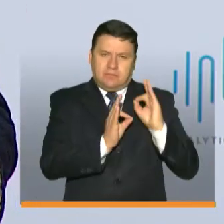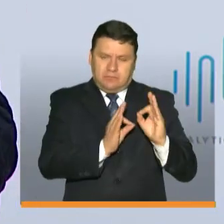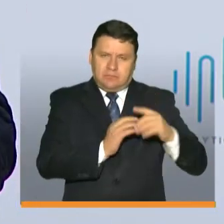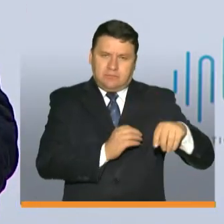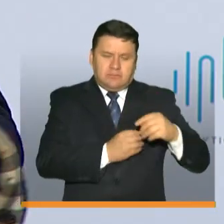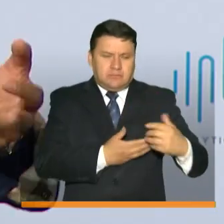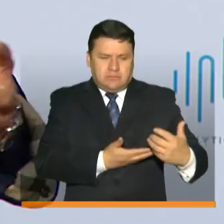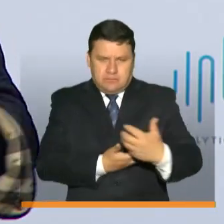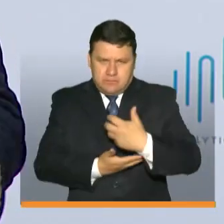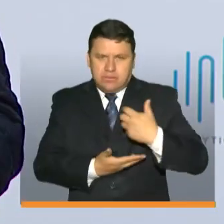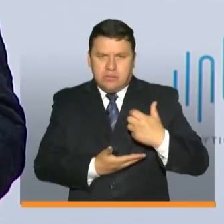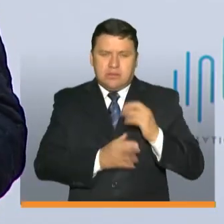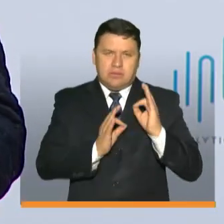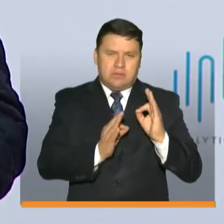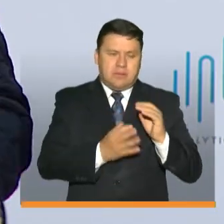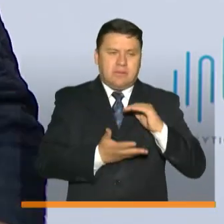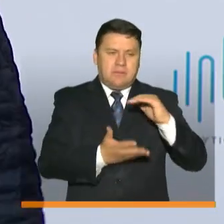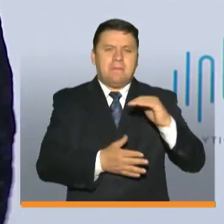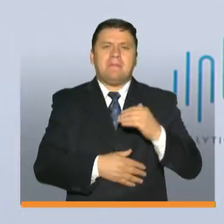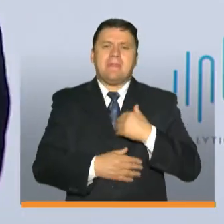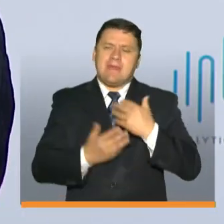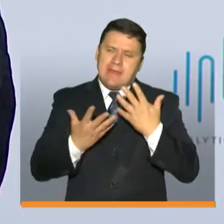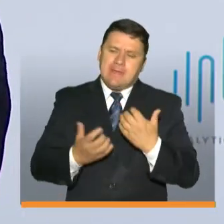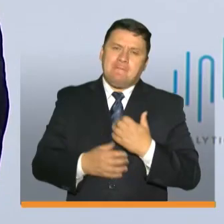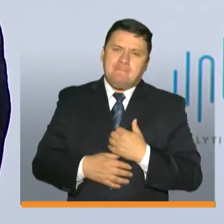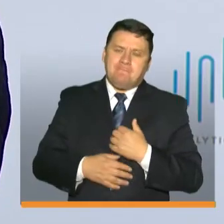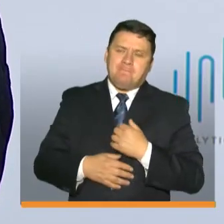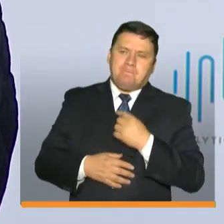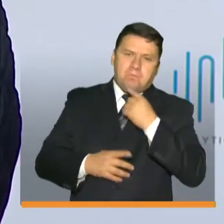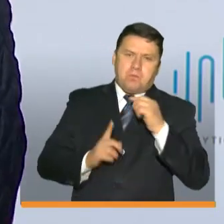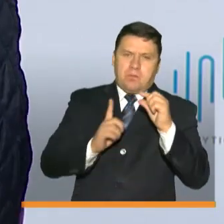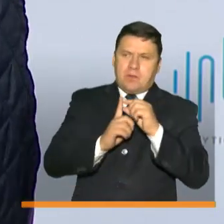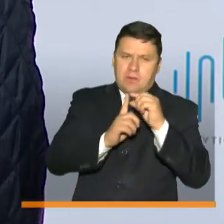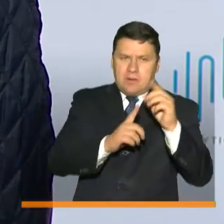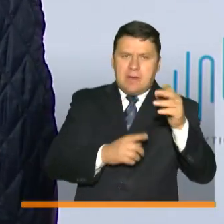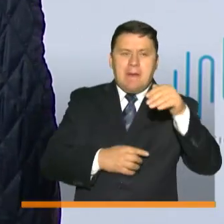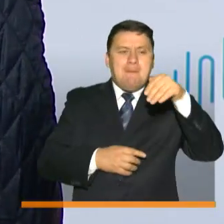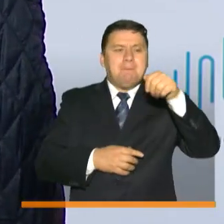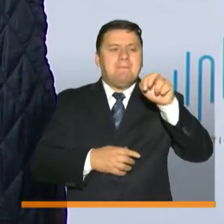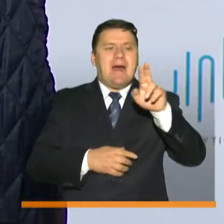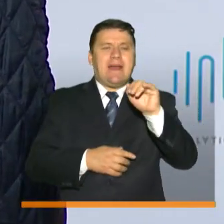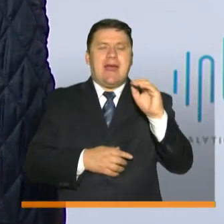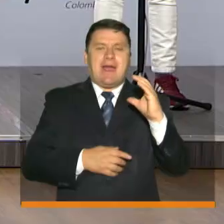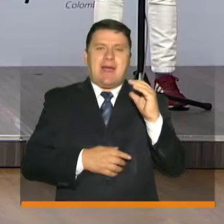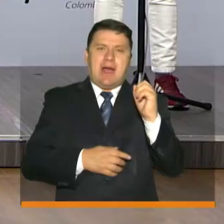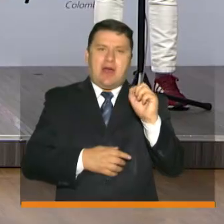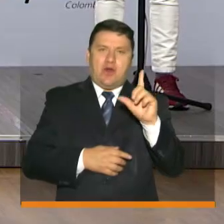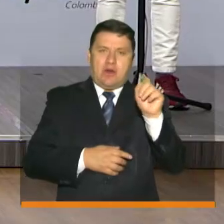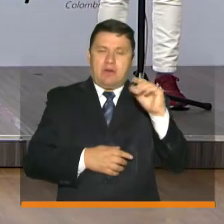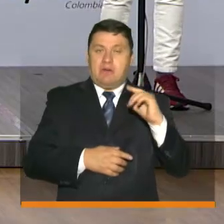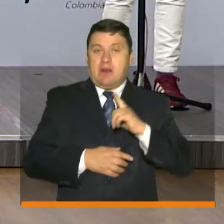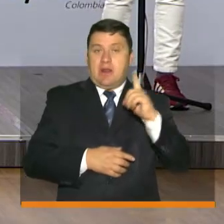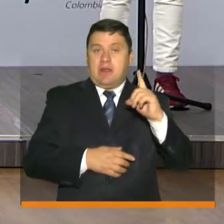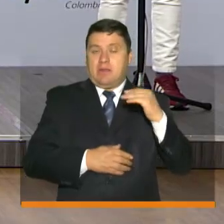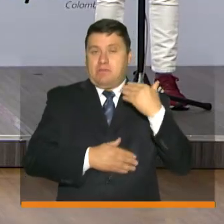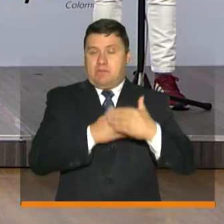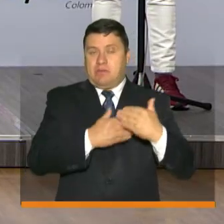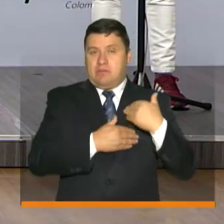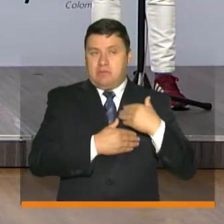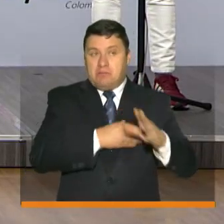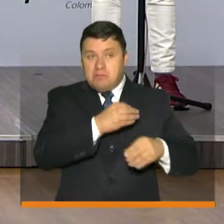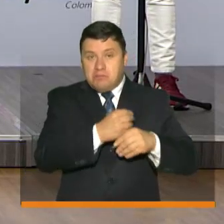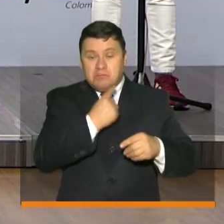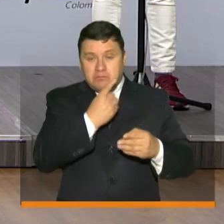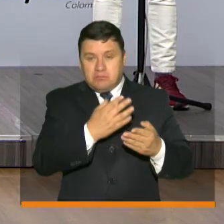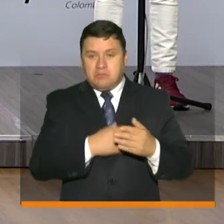el recaudo y garantizó la entrega yo quisiera dar la palabra a María Carolina Hoyos que lidera este proceso por si quiere también agregarle algo